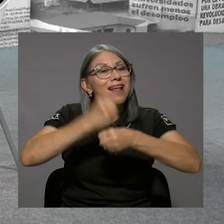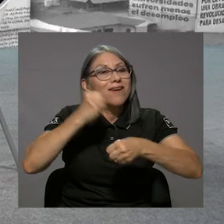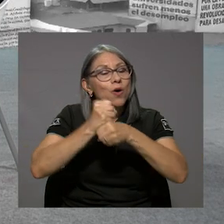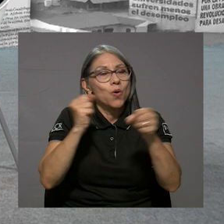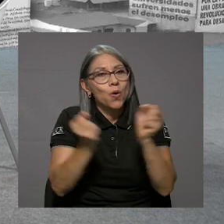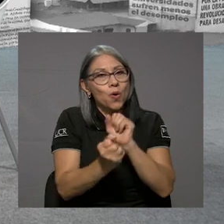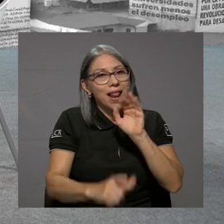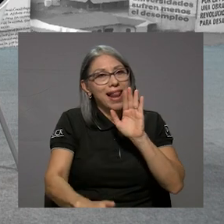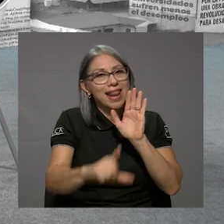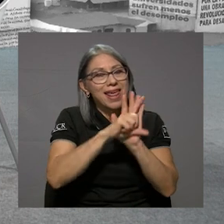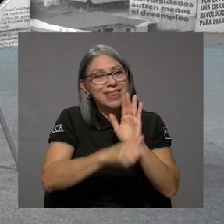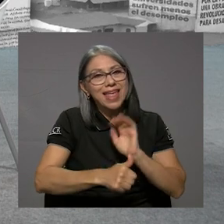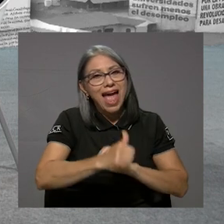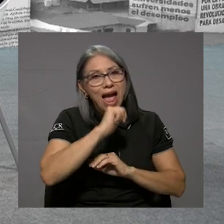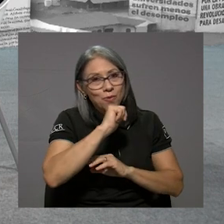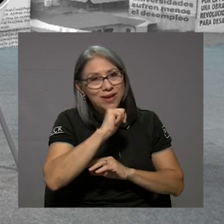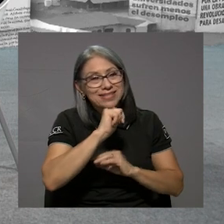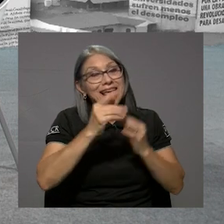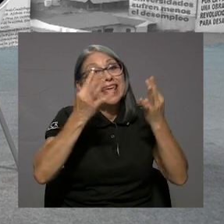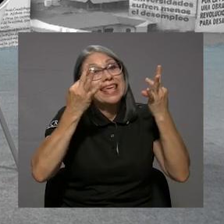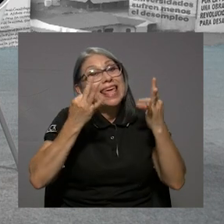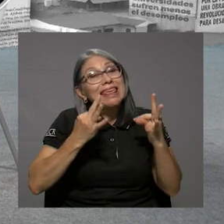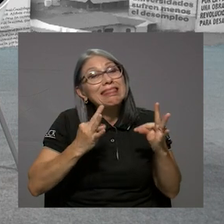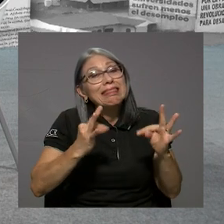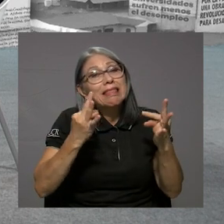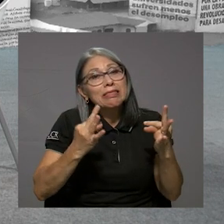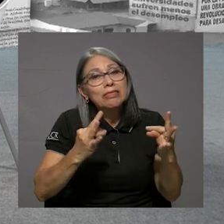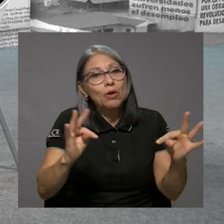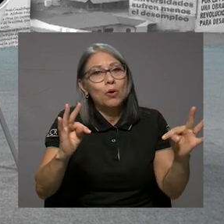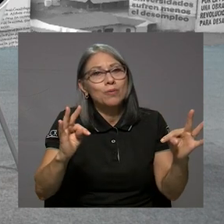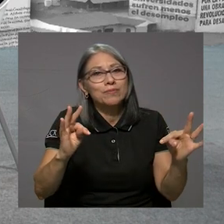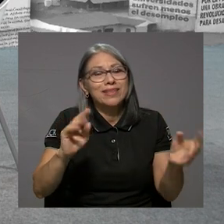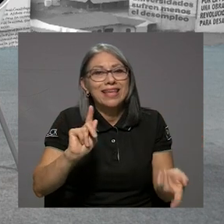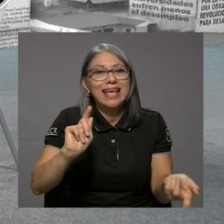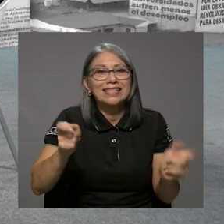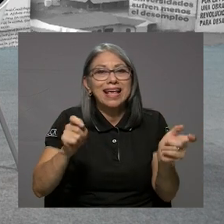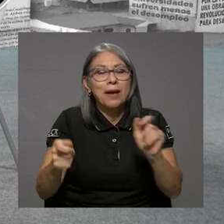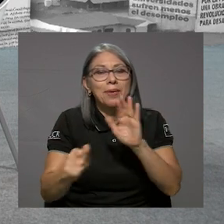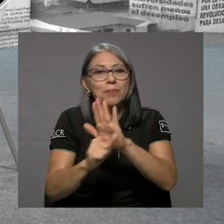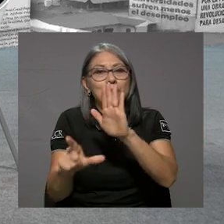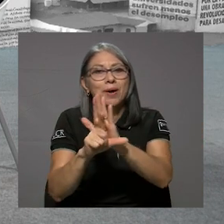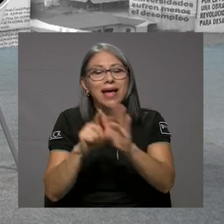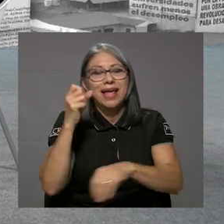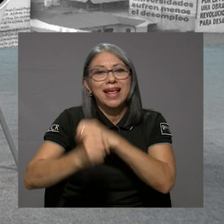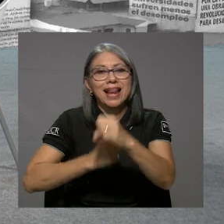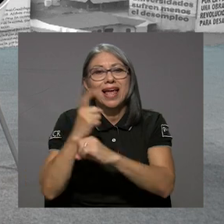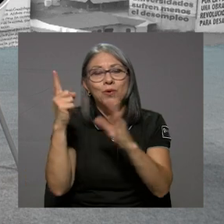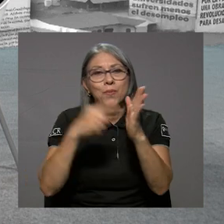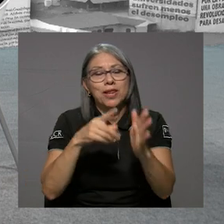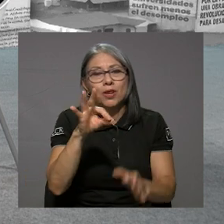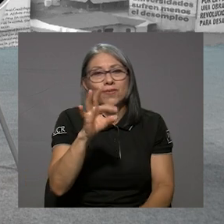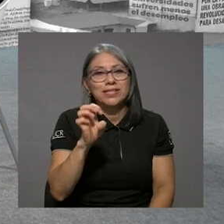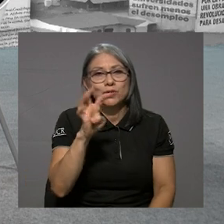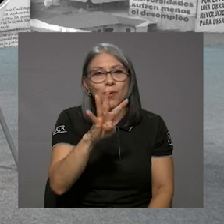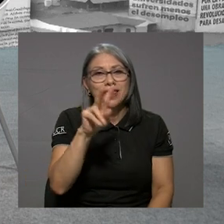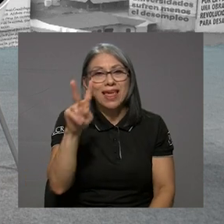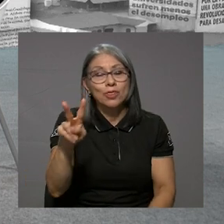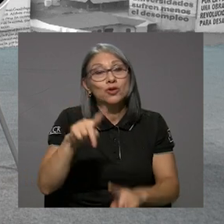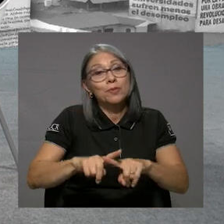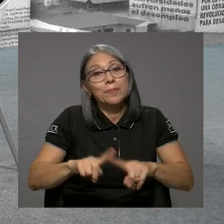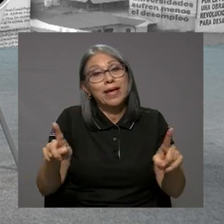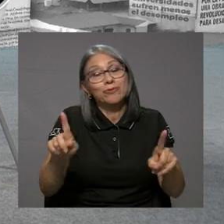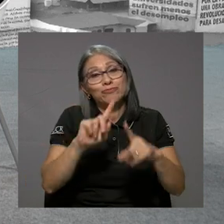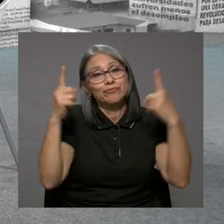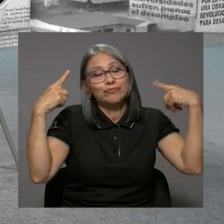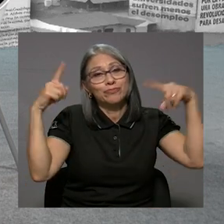trabajó la ley de aguas que intentó que se cambiara en el Congreso en 1942 pero